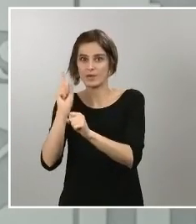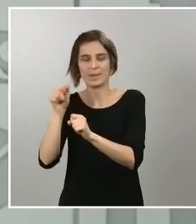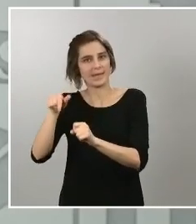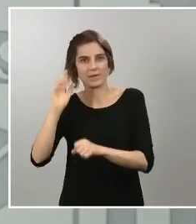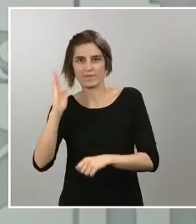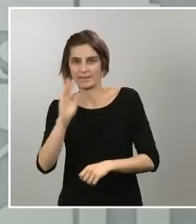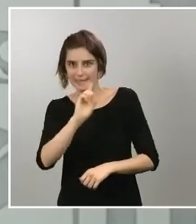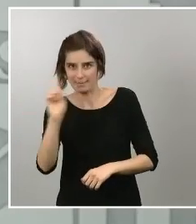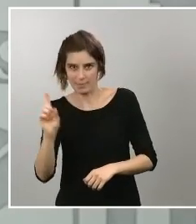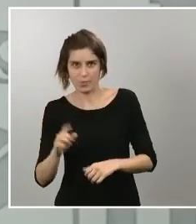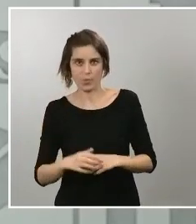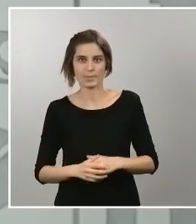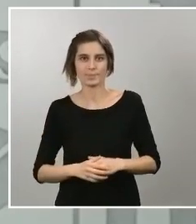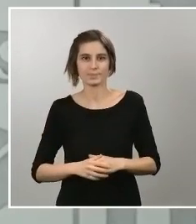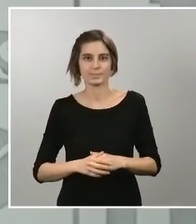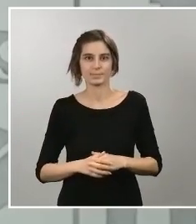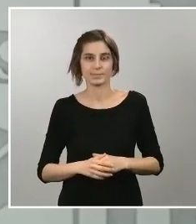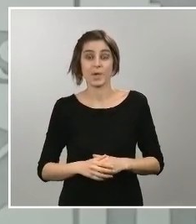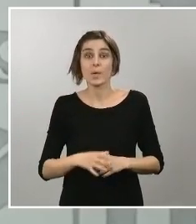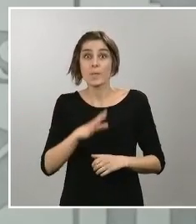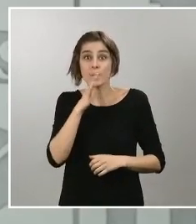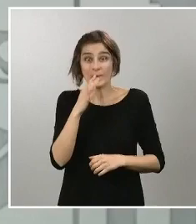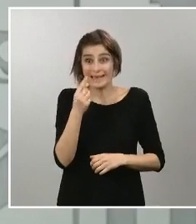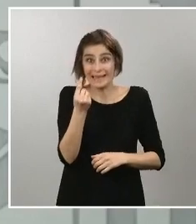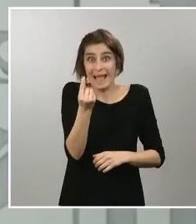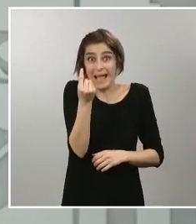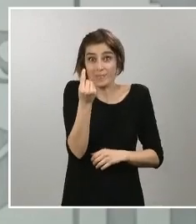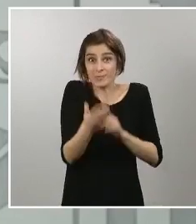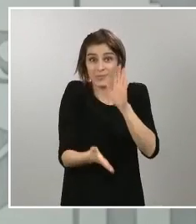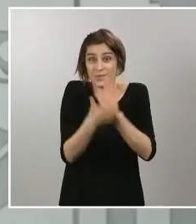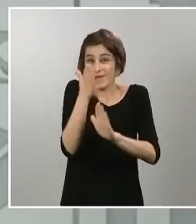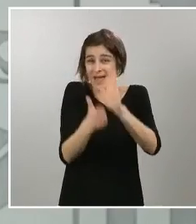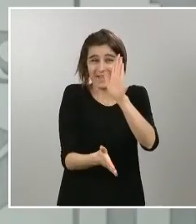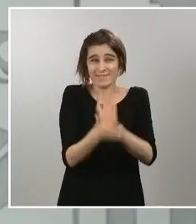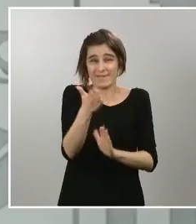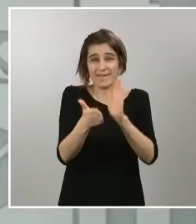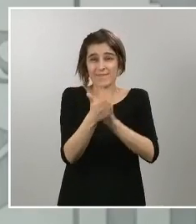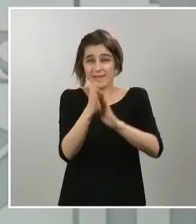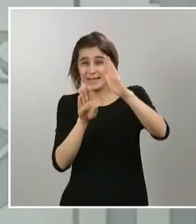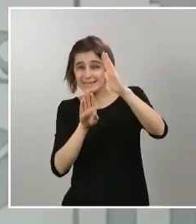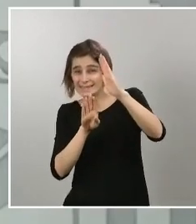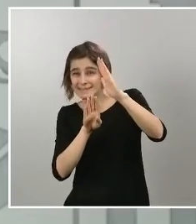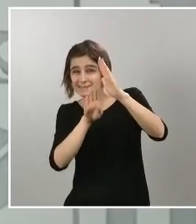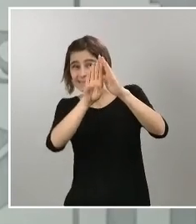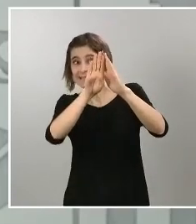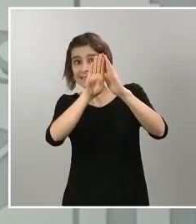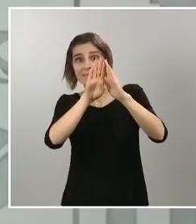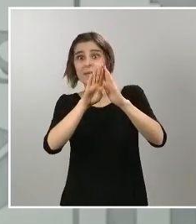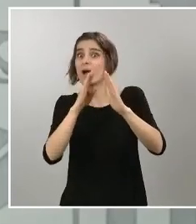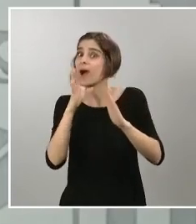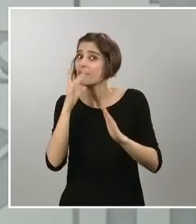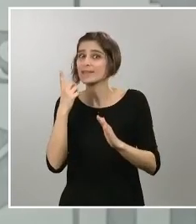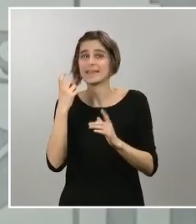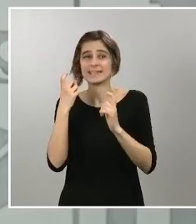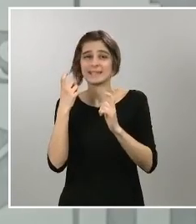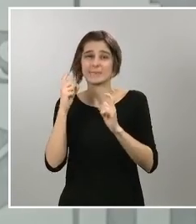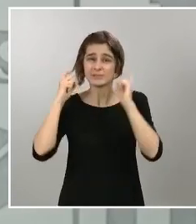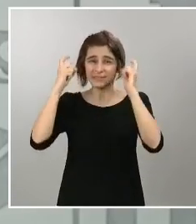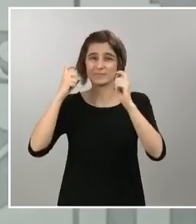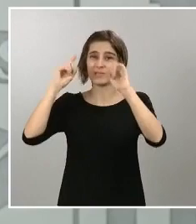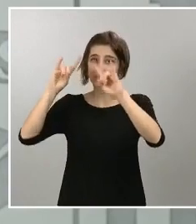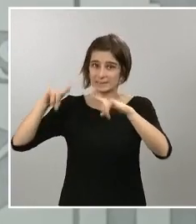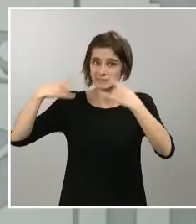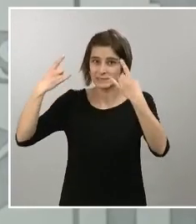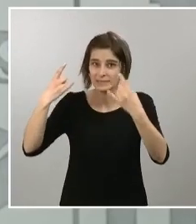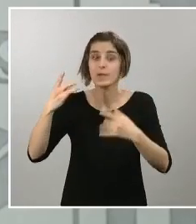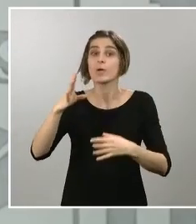de doblegar la curva, pero hace falta este esfuerzo adicional y, por eso, el Gobierno, atendiendo a las instrucciones de